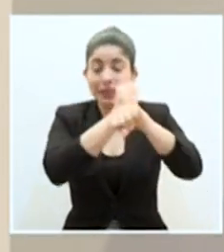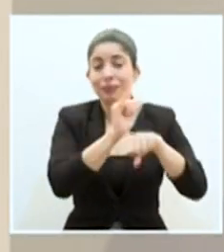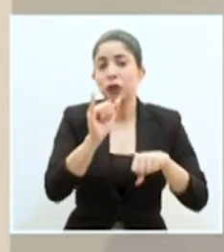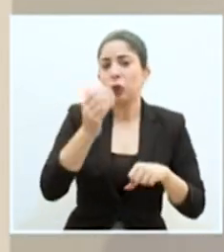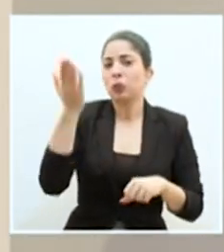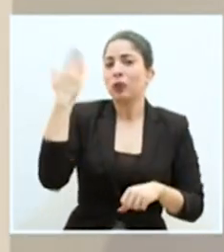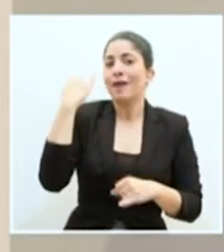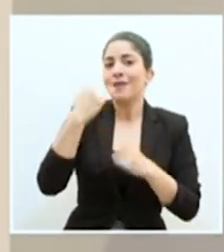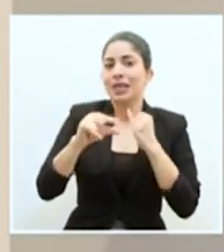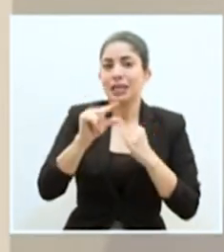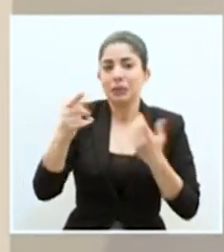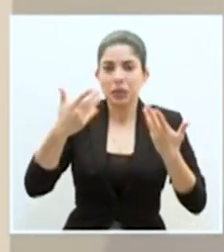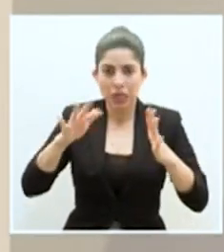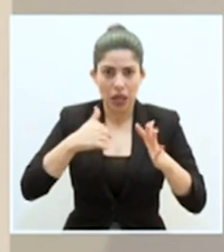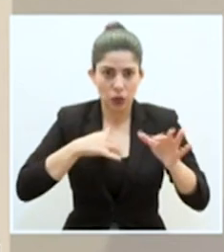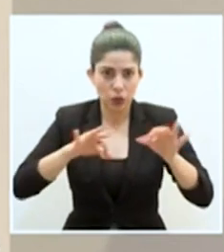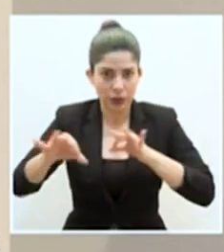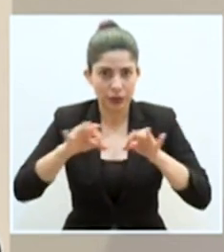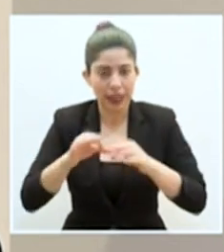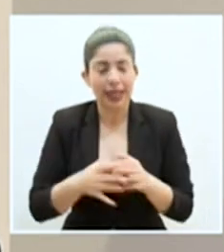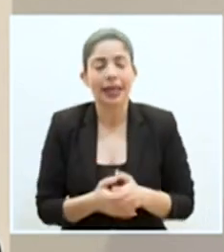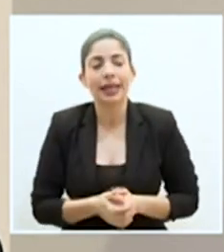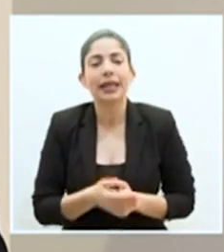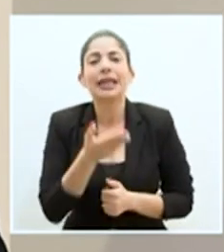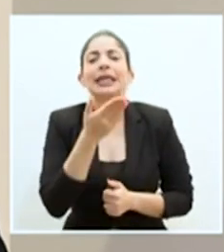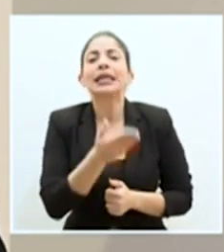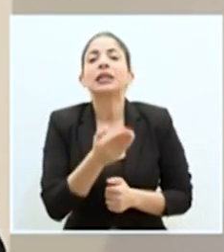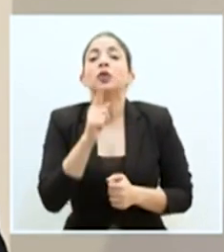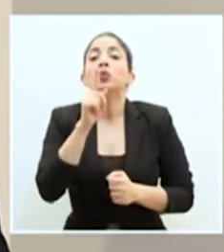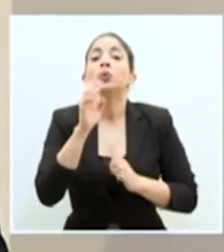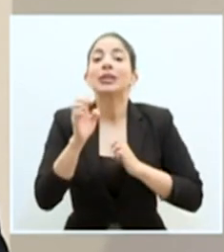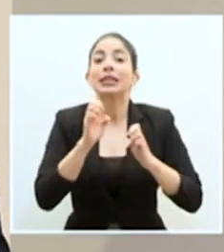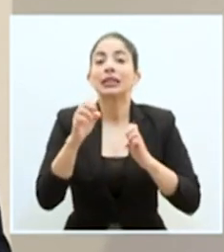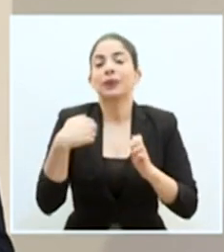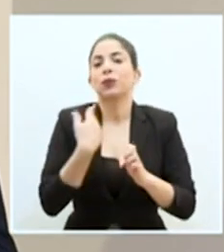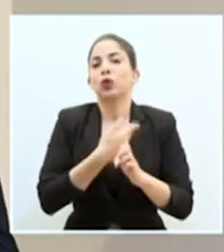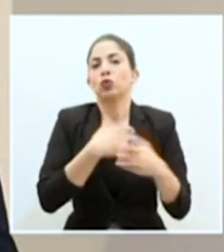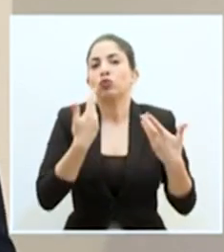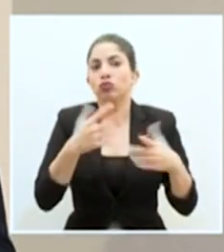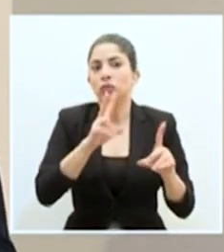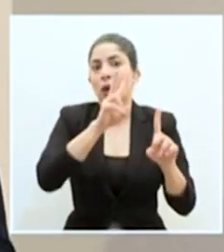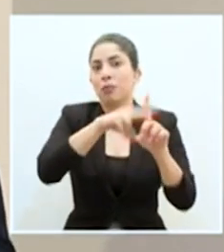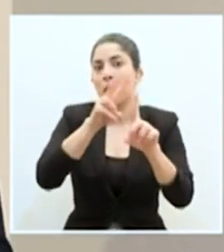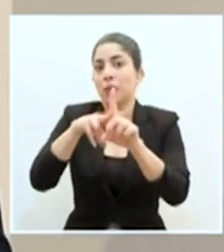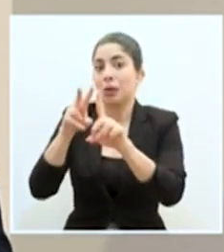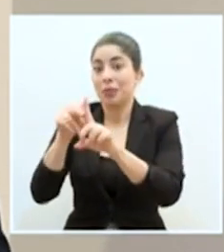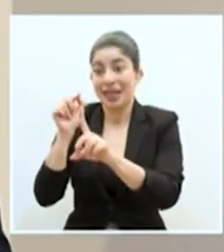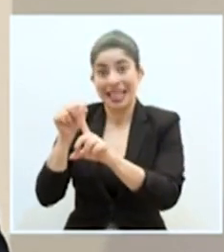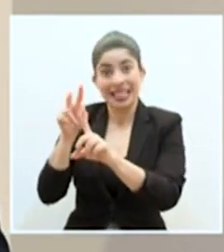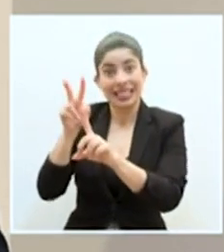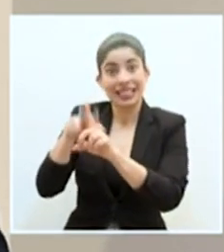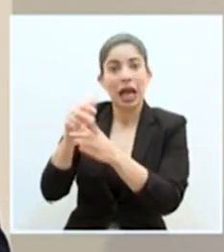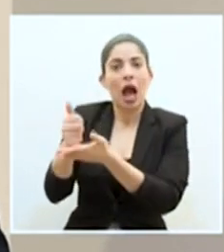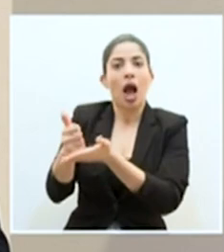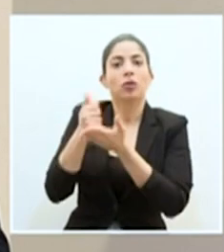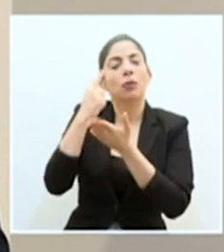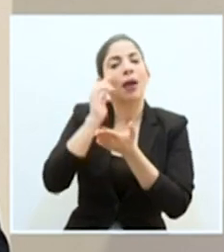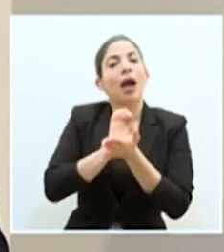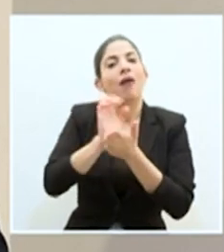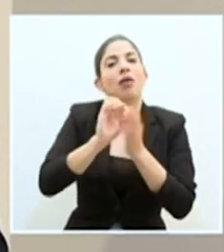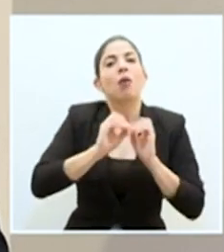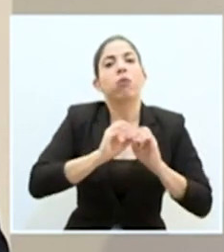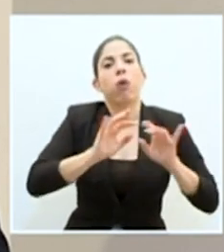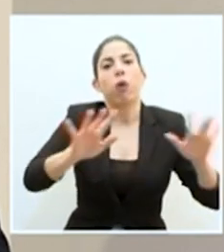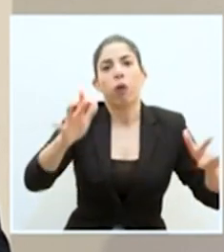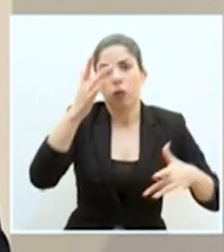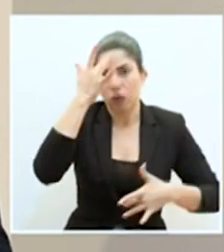lo expliqué el fin de semana, esto es una estrategia que hemos implementado y nos ha ayudado muchísimo para no tener brotes mayores y